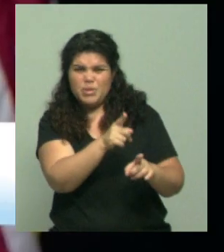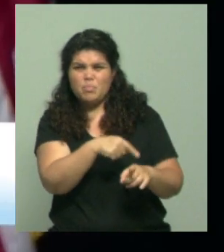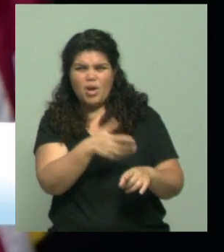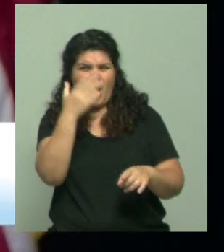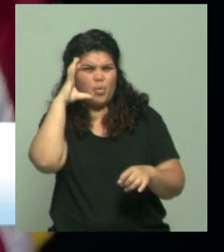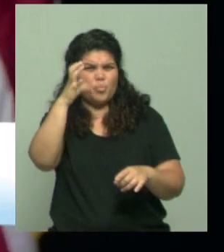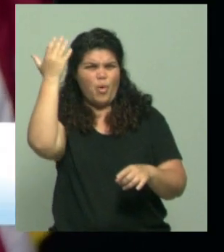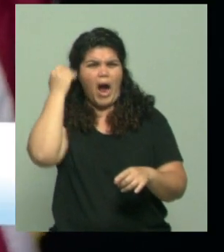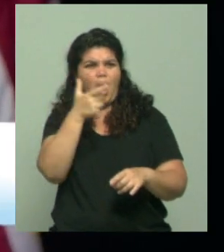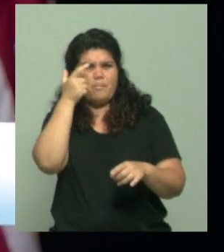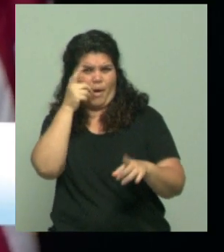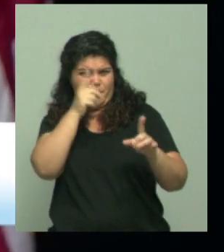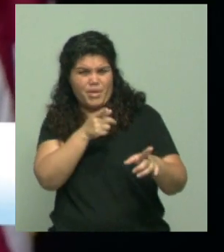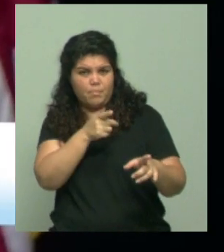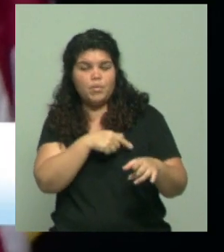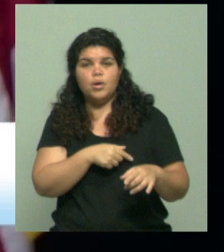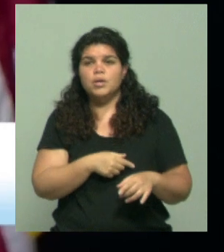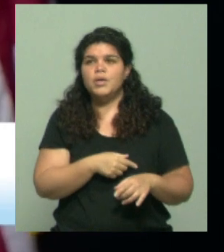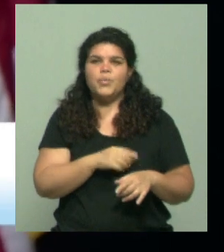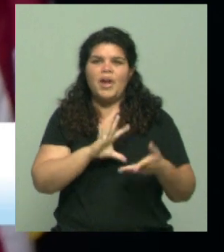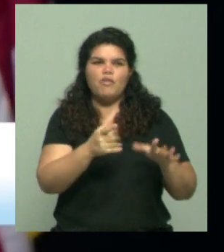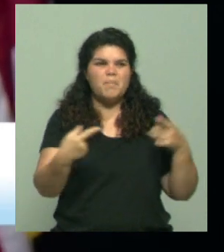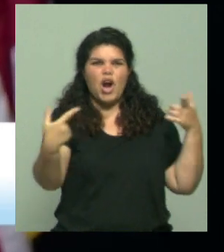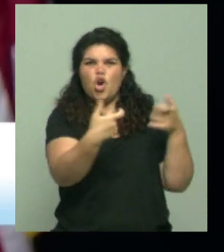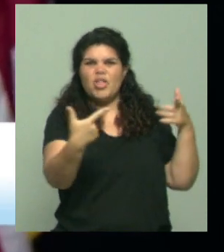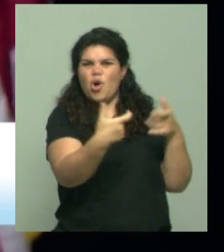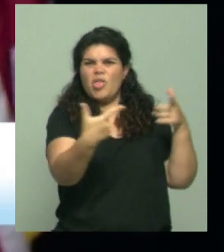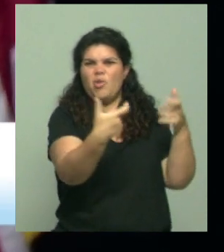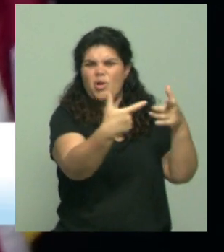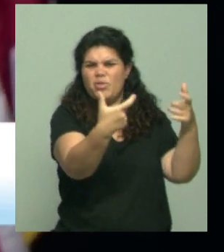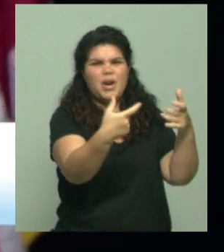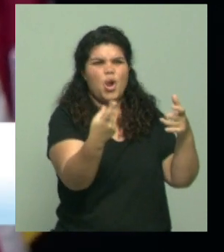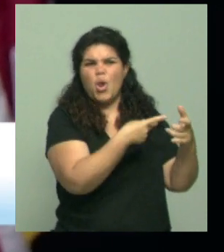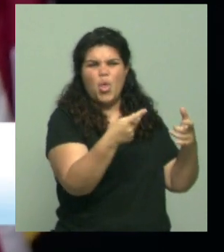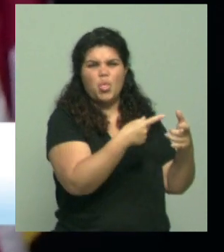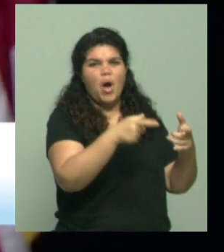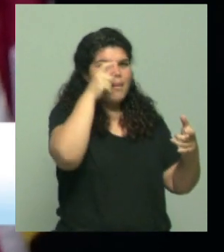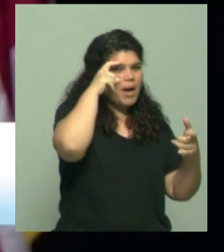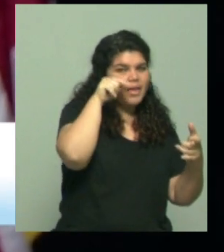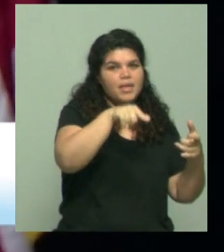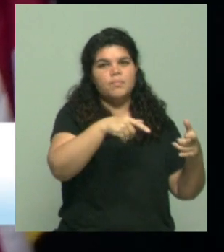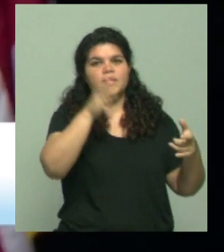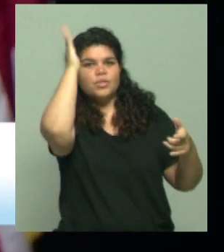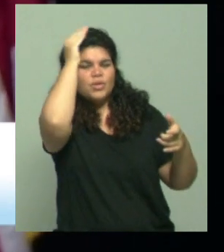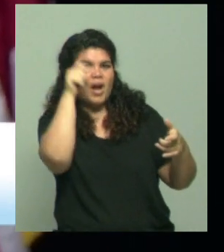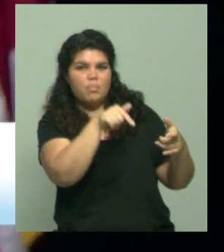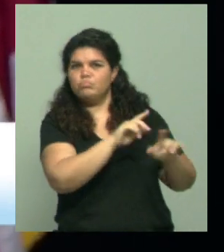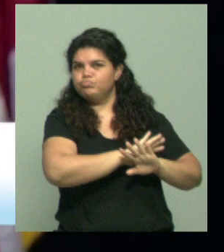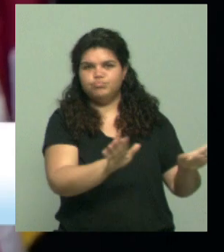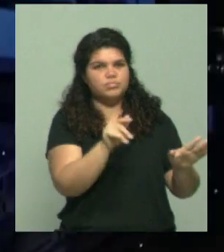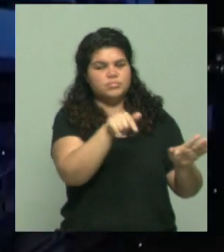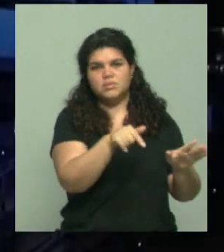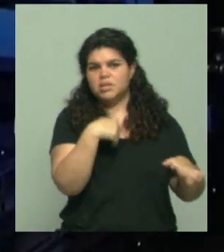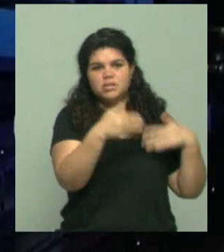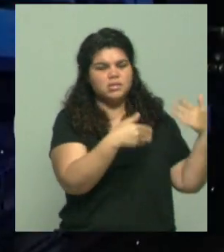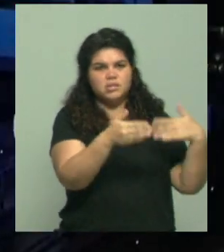muy mal debate por parte de Biden ante Trump, uno termina entendiendo que este intento de magnicidio también termina siendo un determinante en